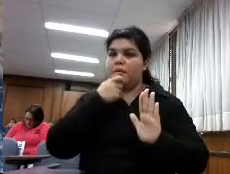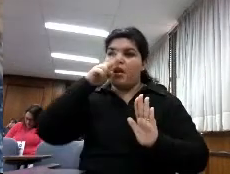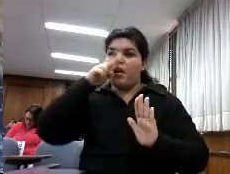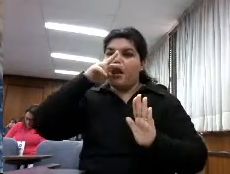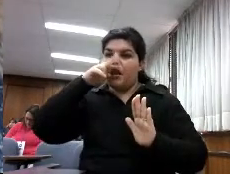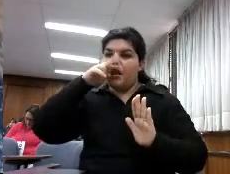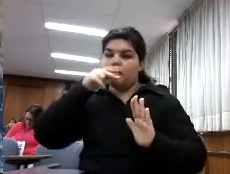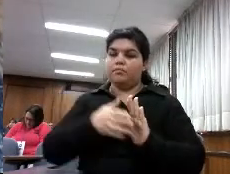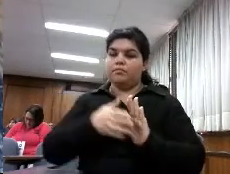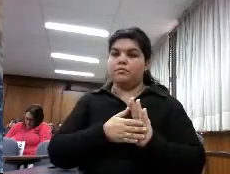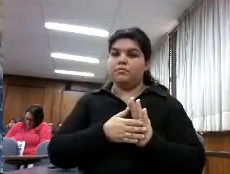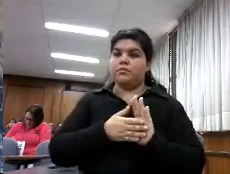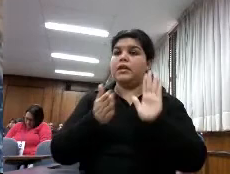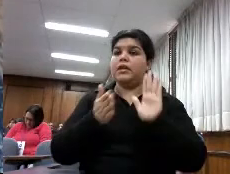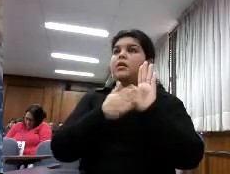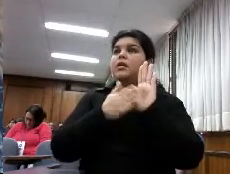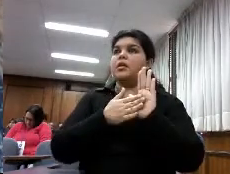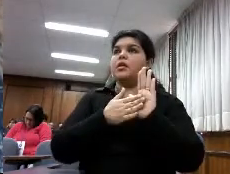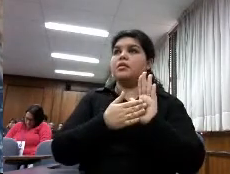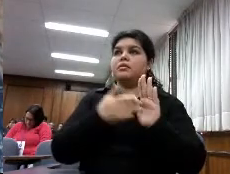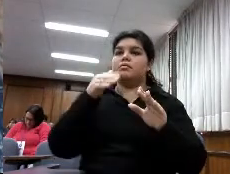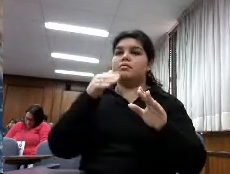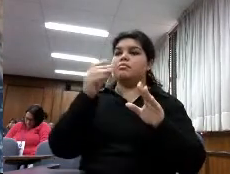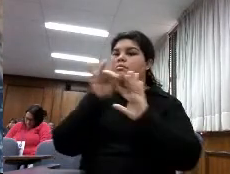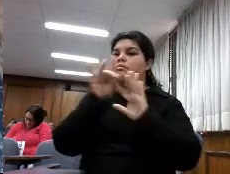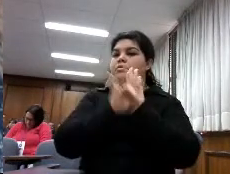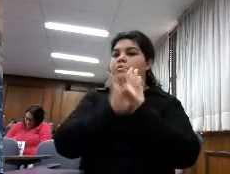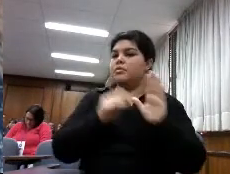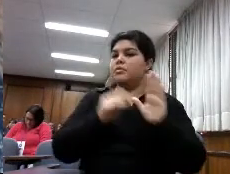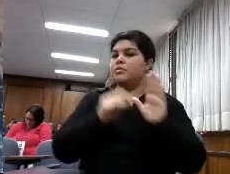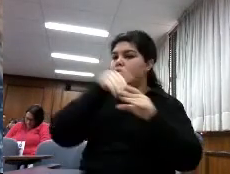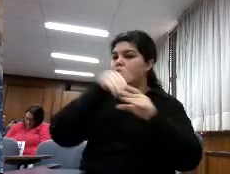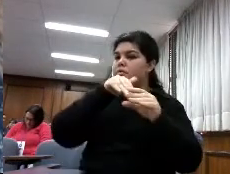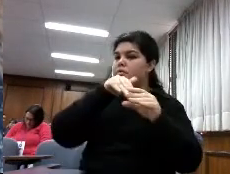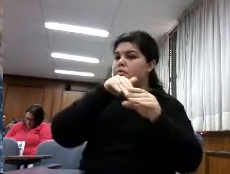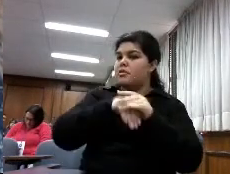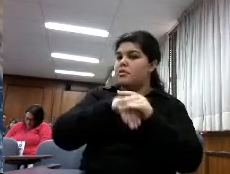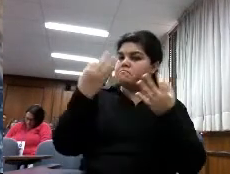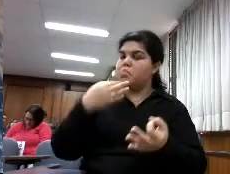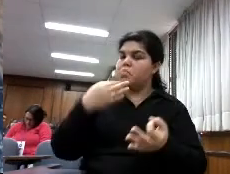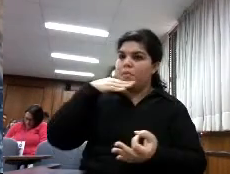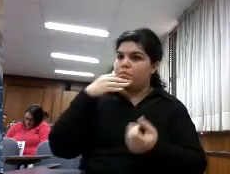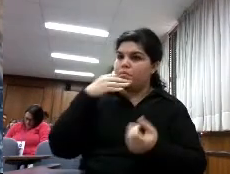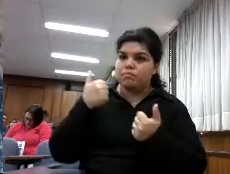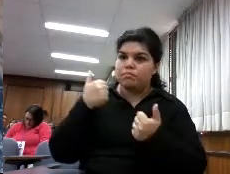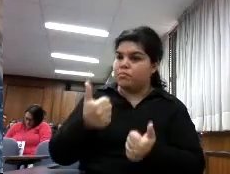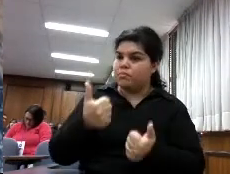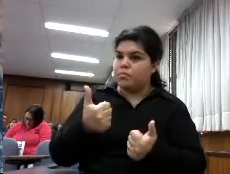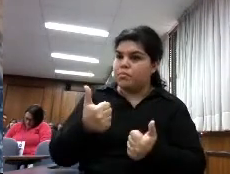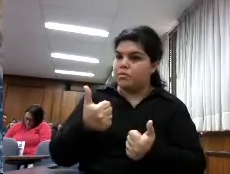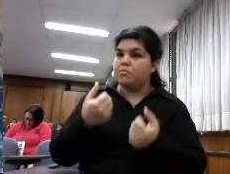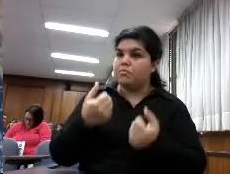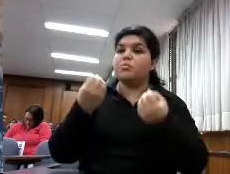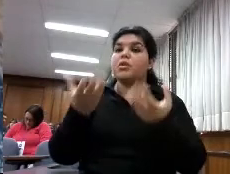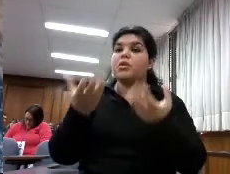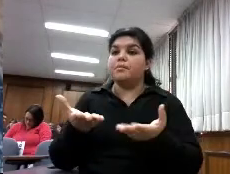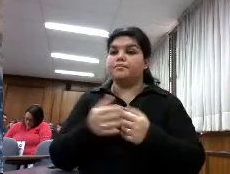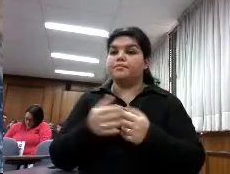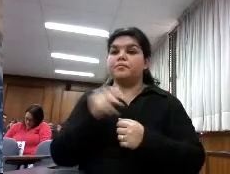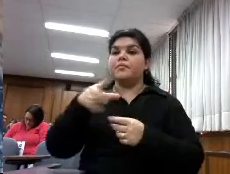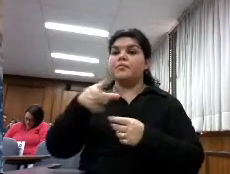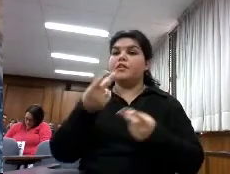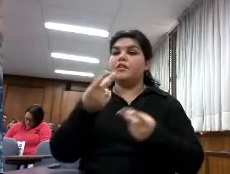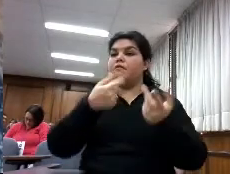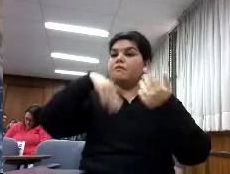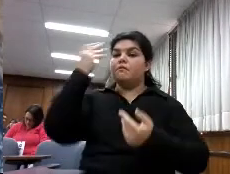una base de actos de libros maravillosa y lo están publicando ¿por qué? porque han considerado que el valor más importante es que tengan